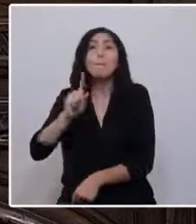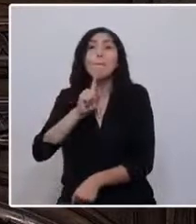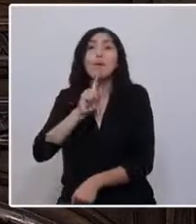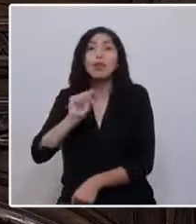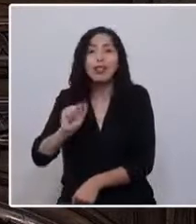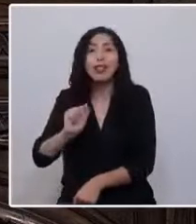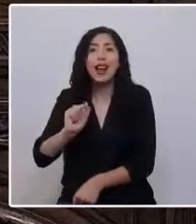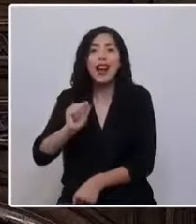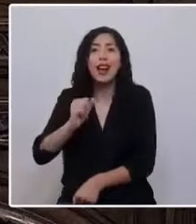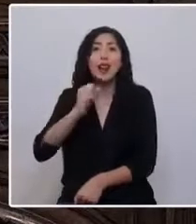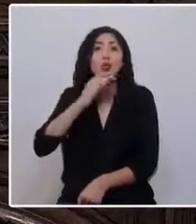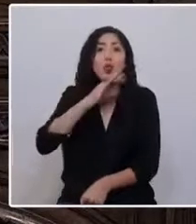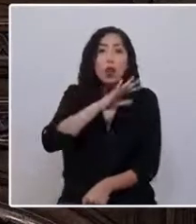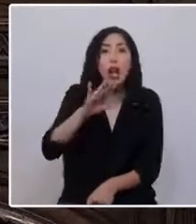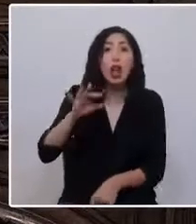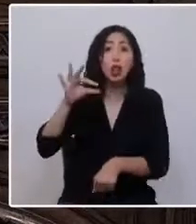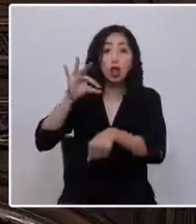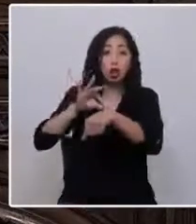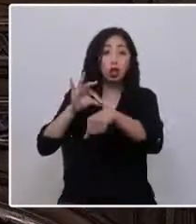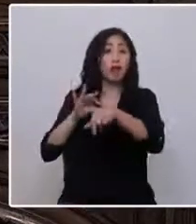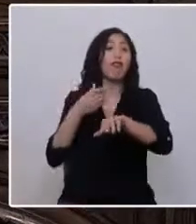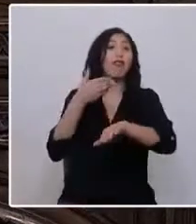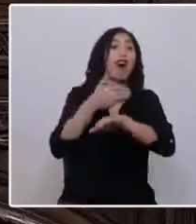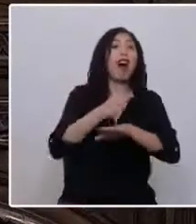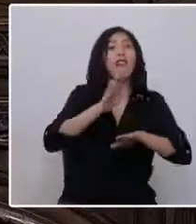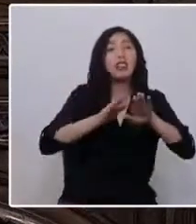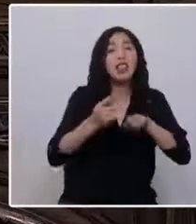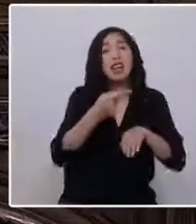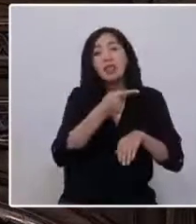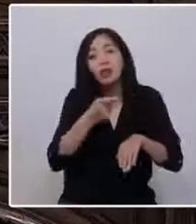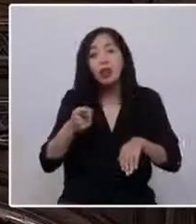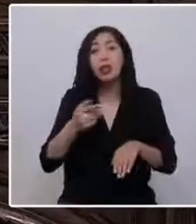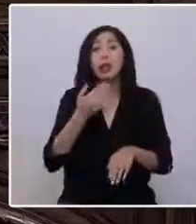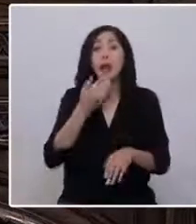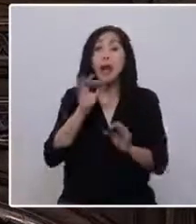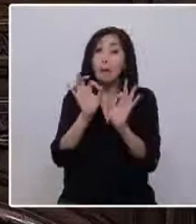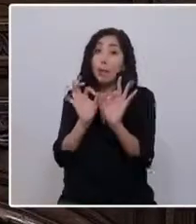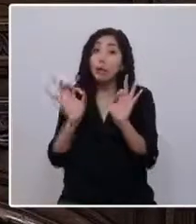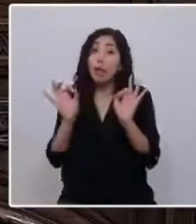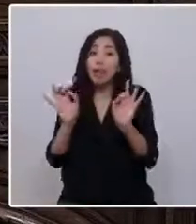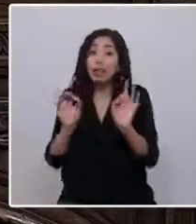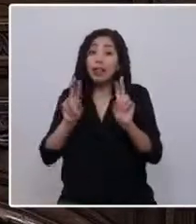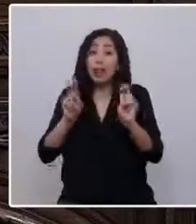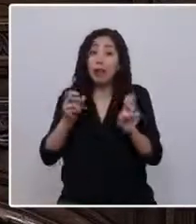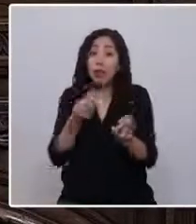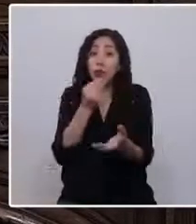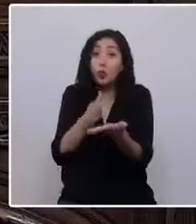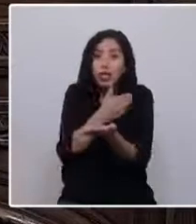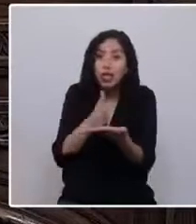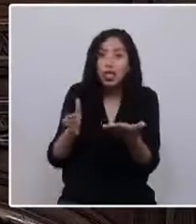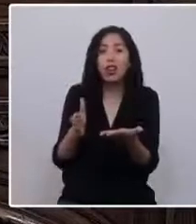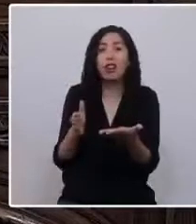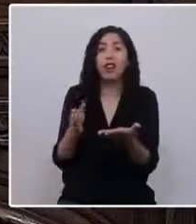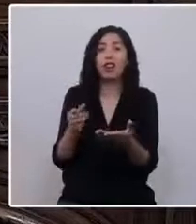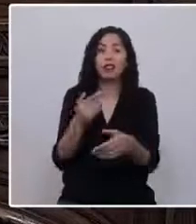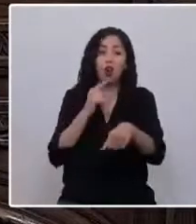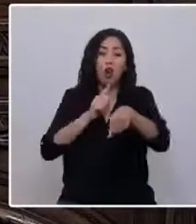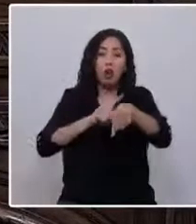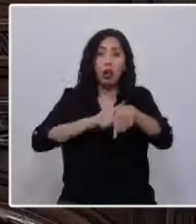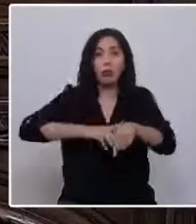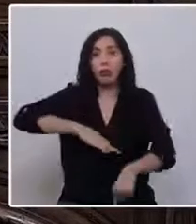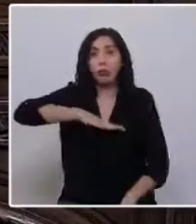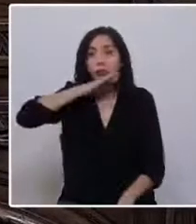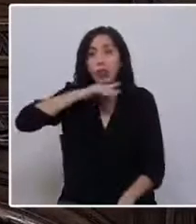la semana. Los especialistas en nutrición y psicología tienen sus horas copadas y cuando están con licencia